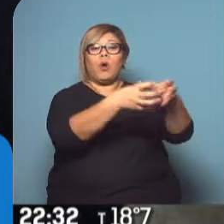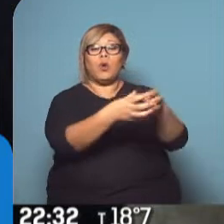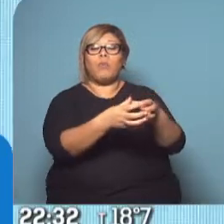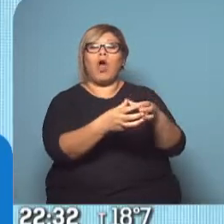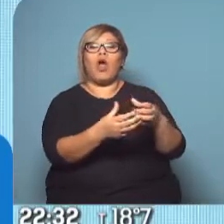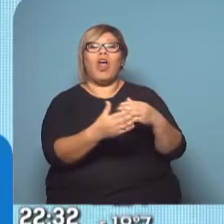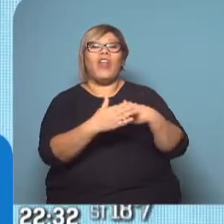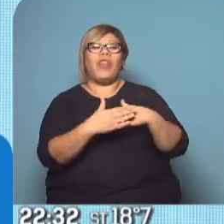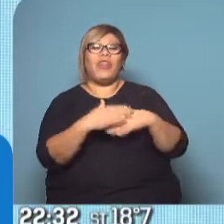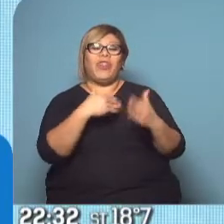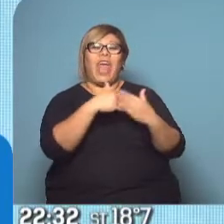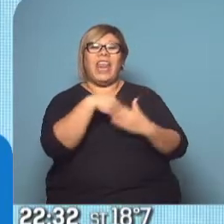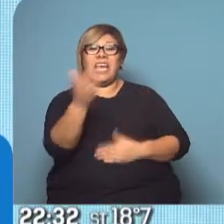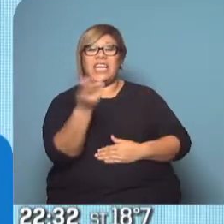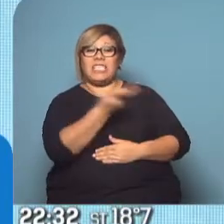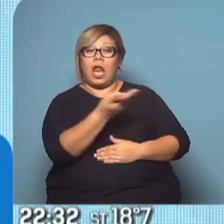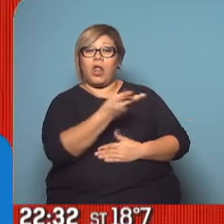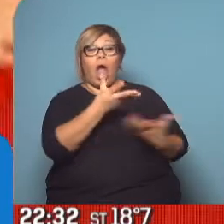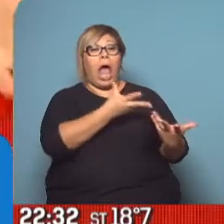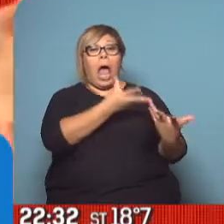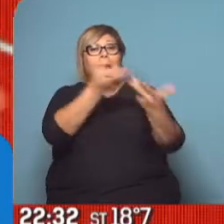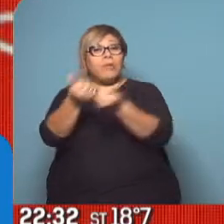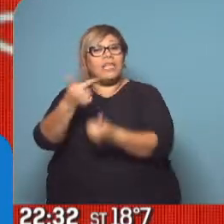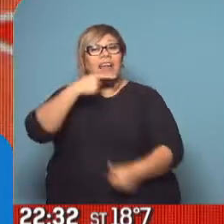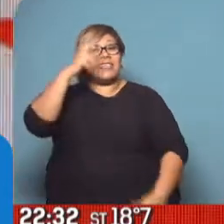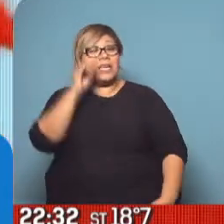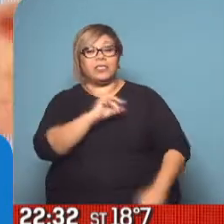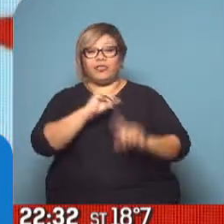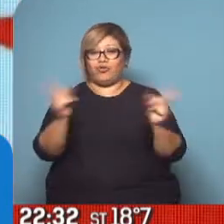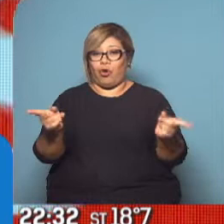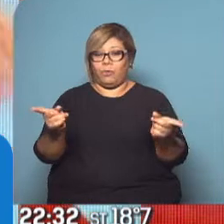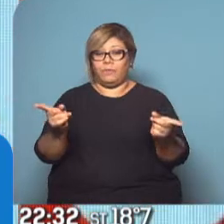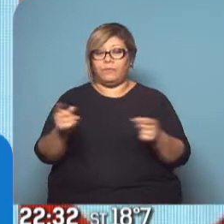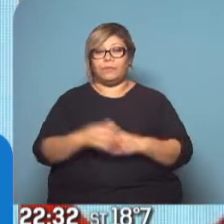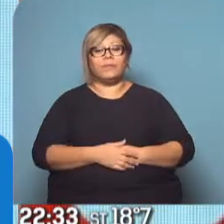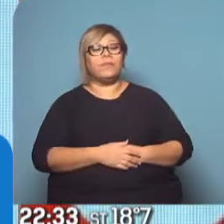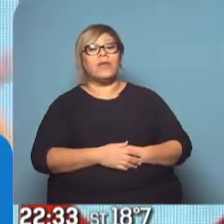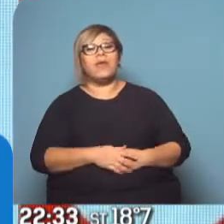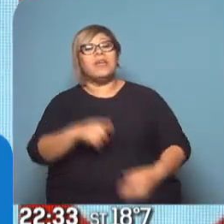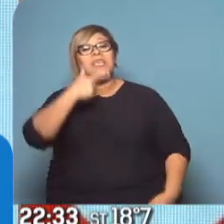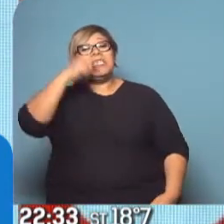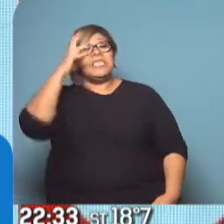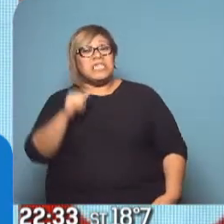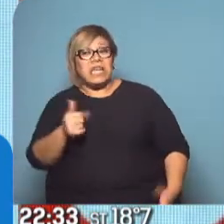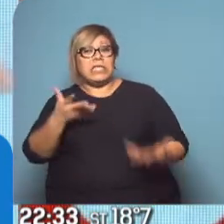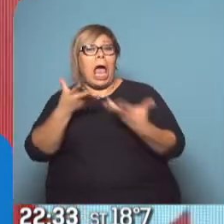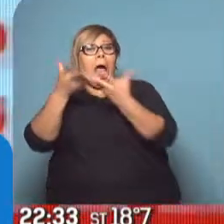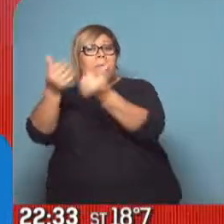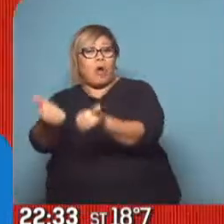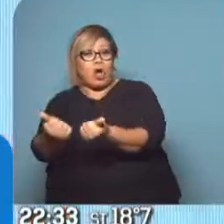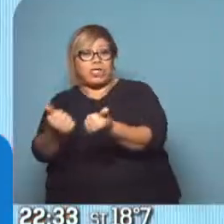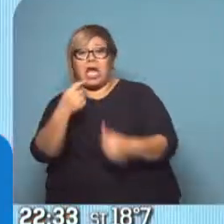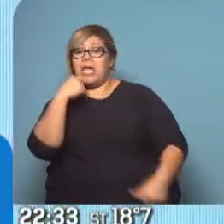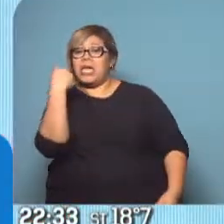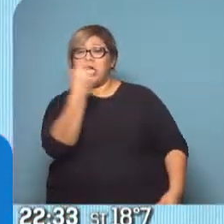apoyarán, El señor Pedro Sánchez, que pacta con Torra, con Bildu, con Puigdemont, que llama fachas